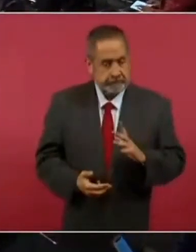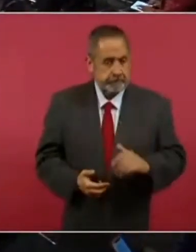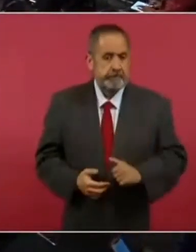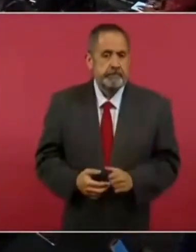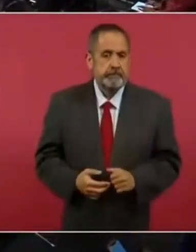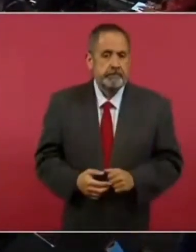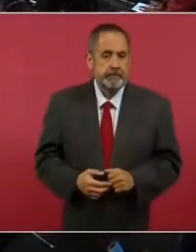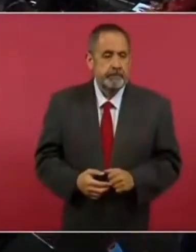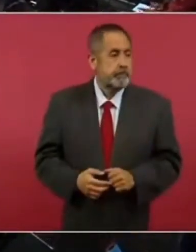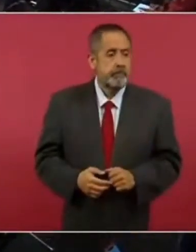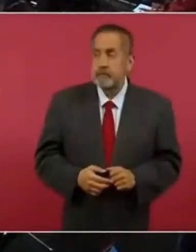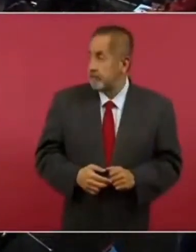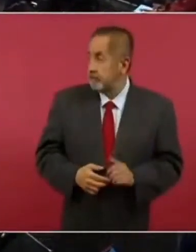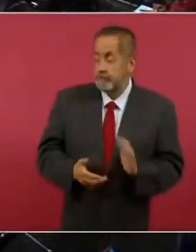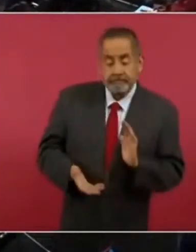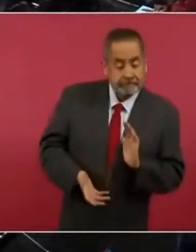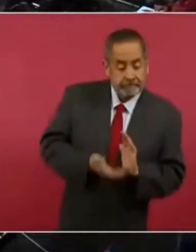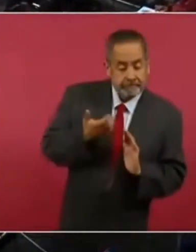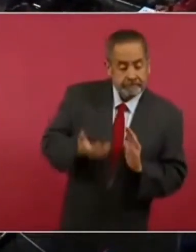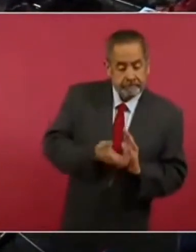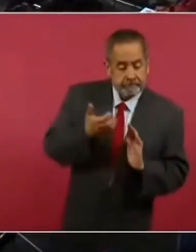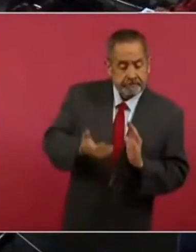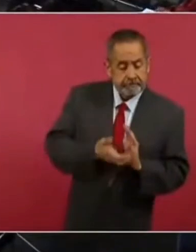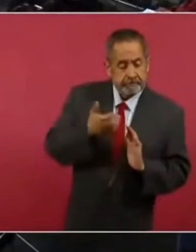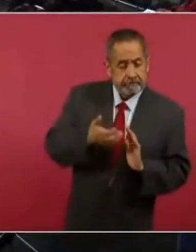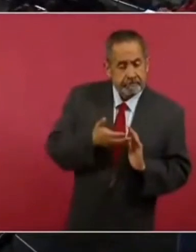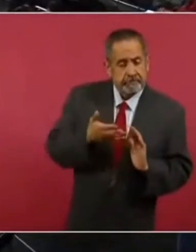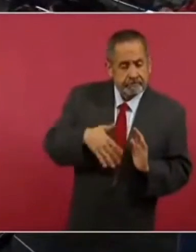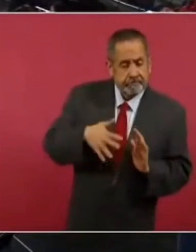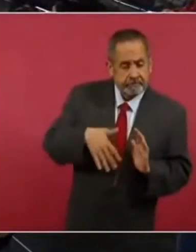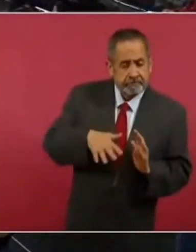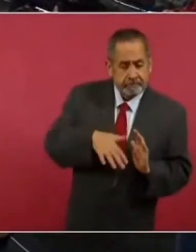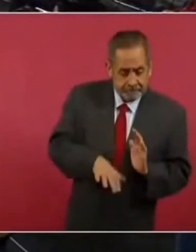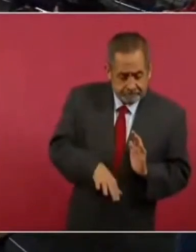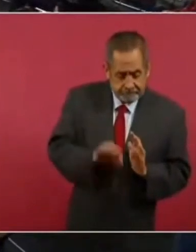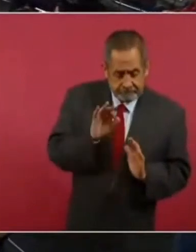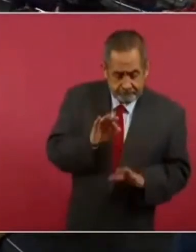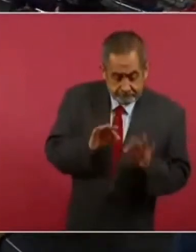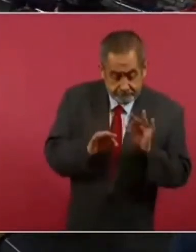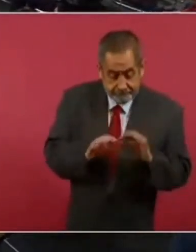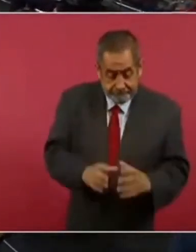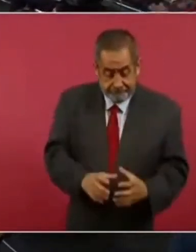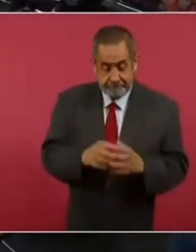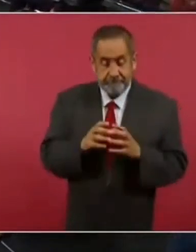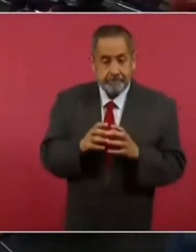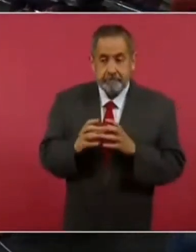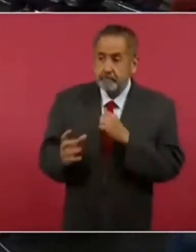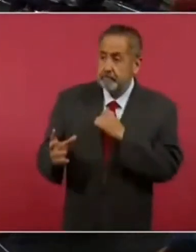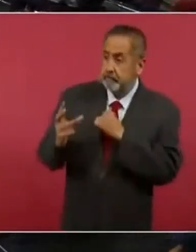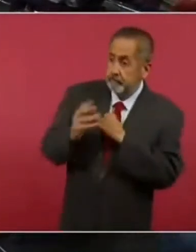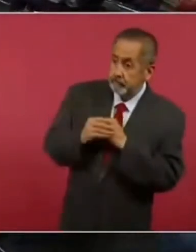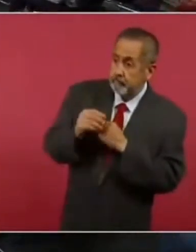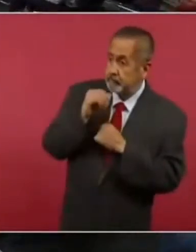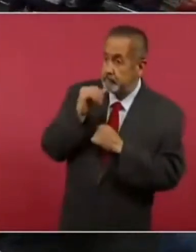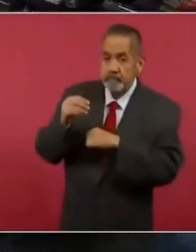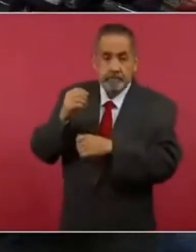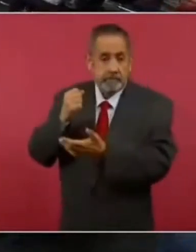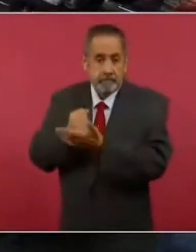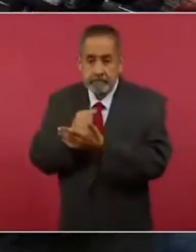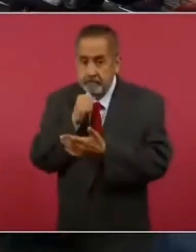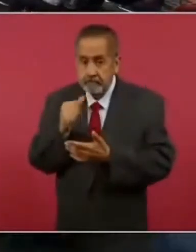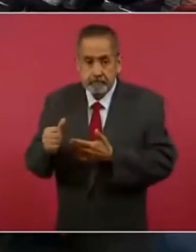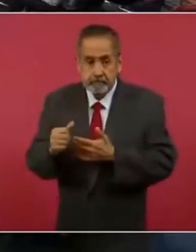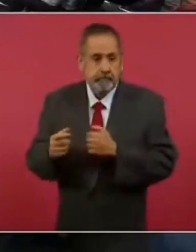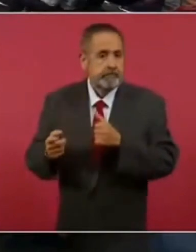Hacer excavaciones o saqueos de material arqueológico sin la debida autorización